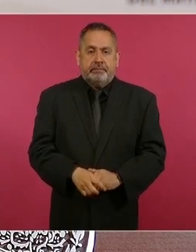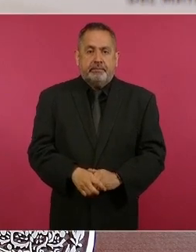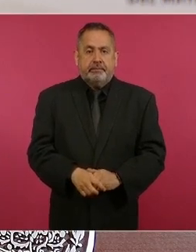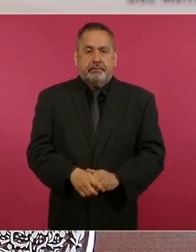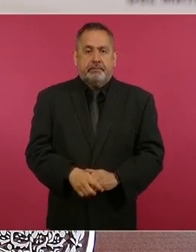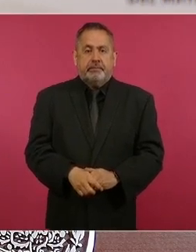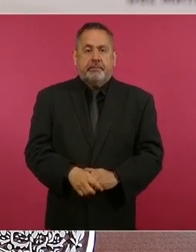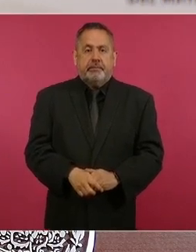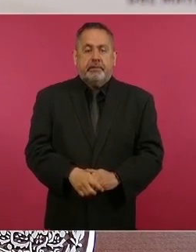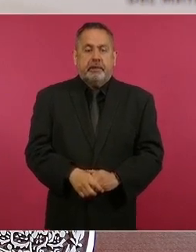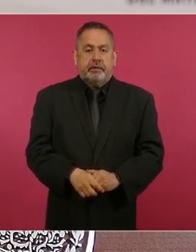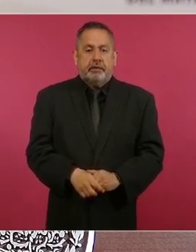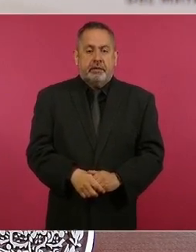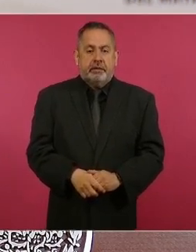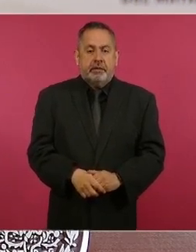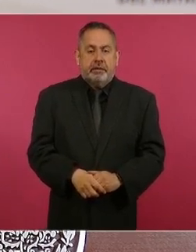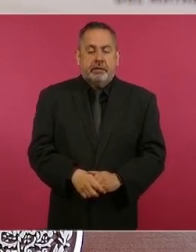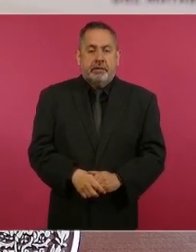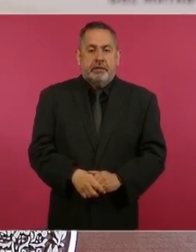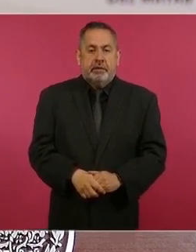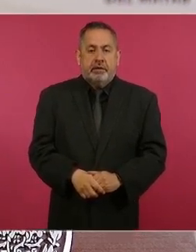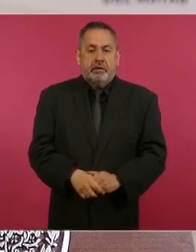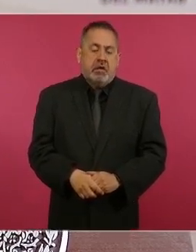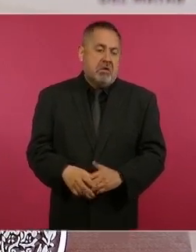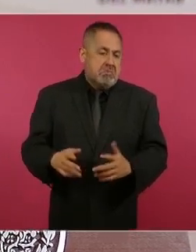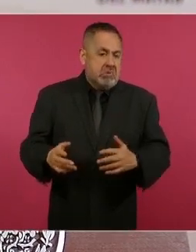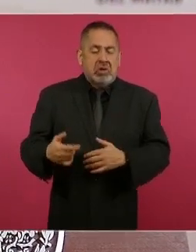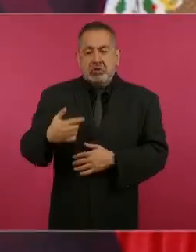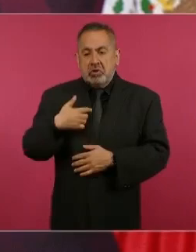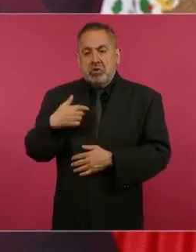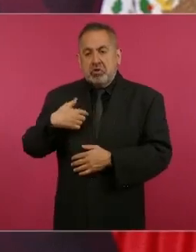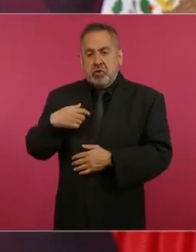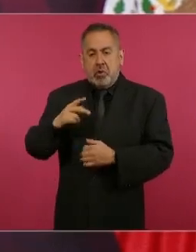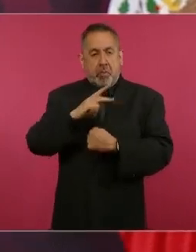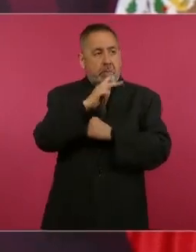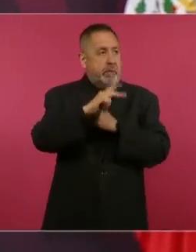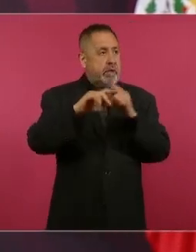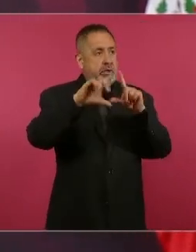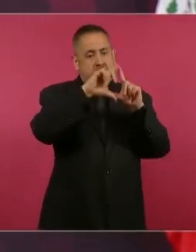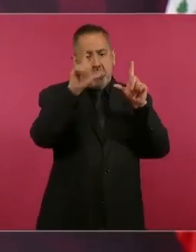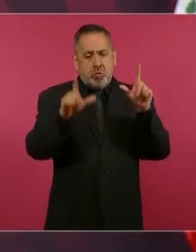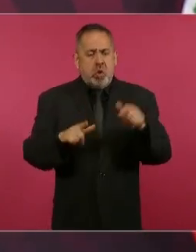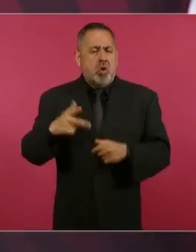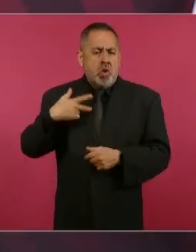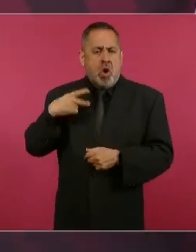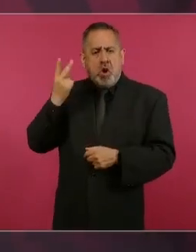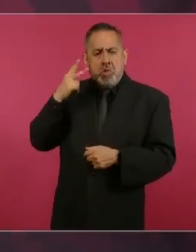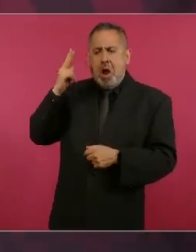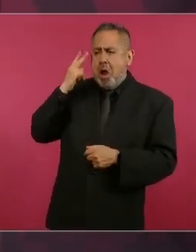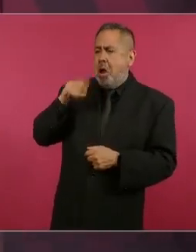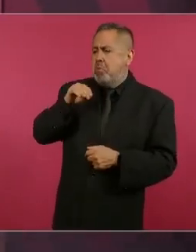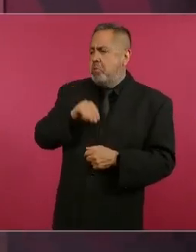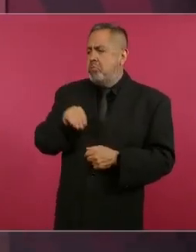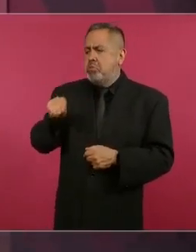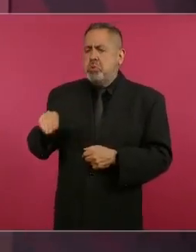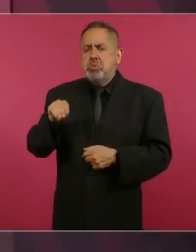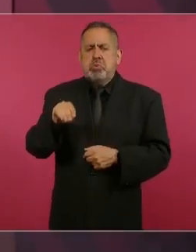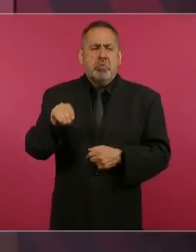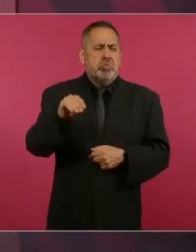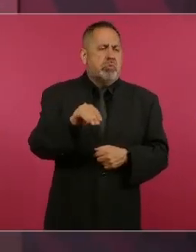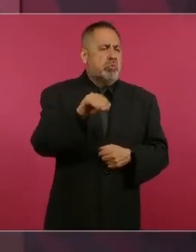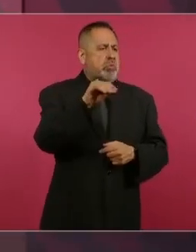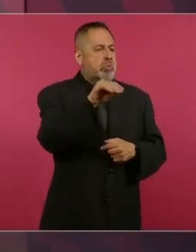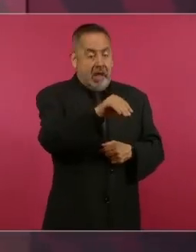Entonces, como yo recorro todo el país, me toca ir por